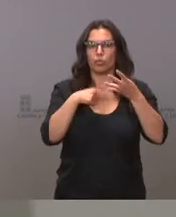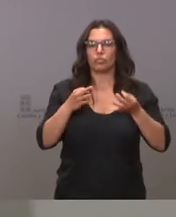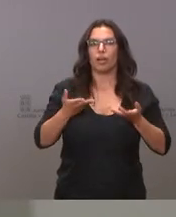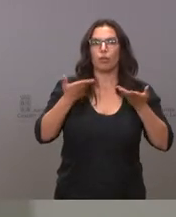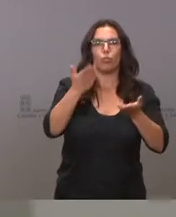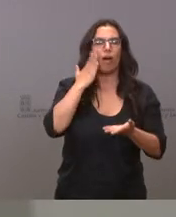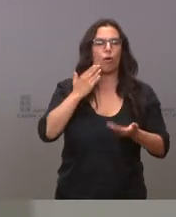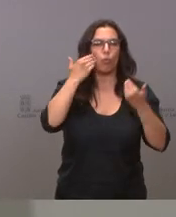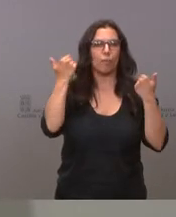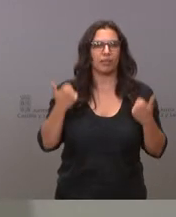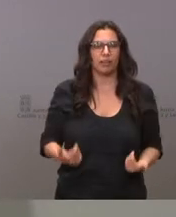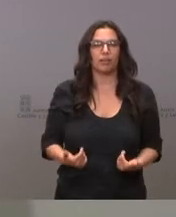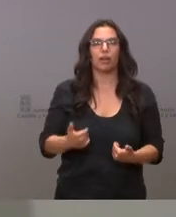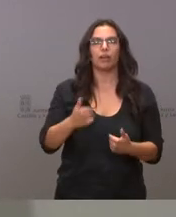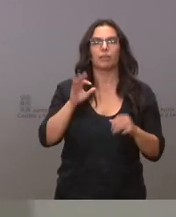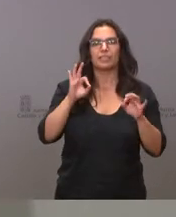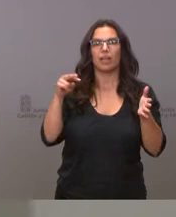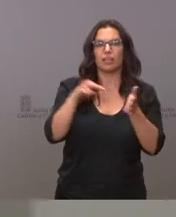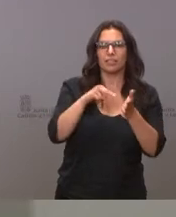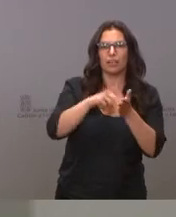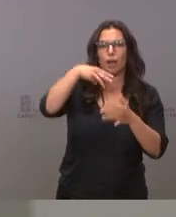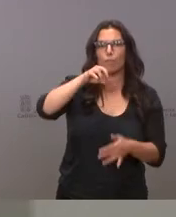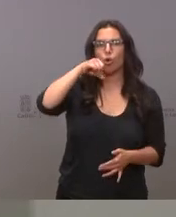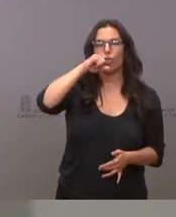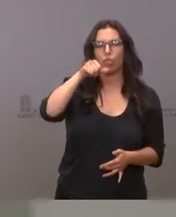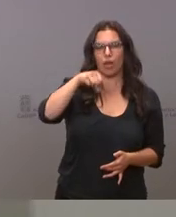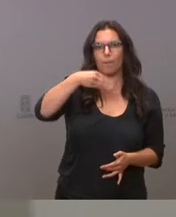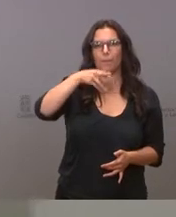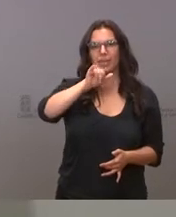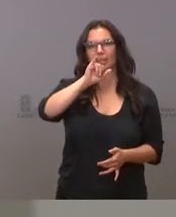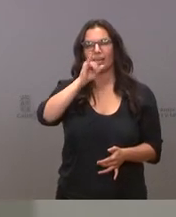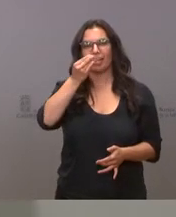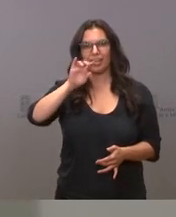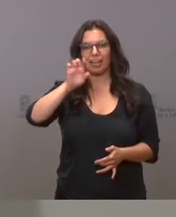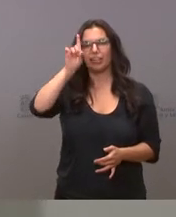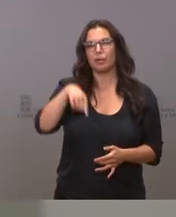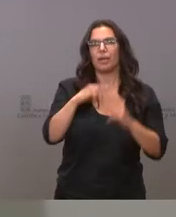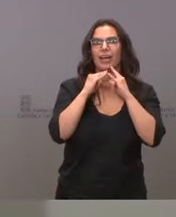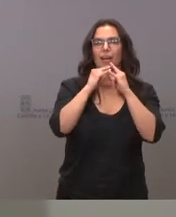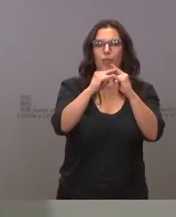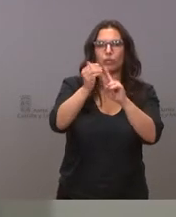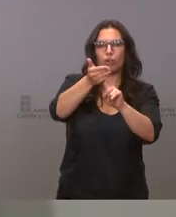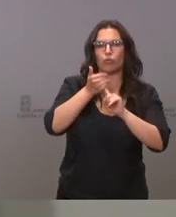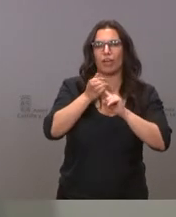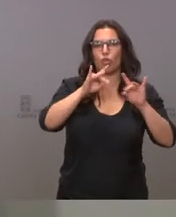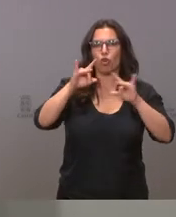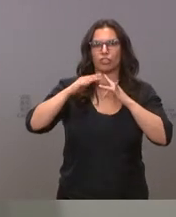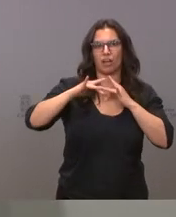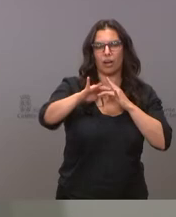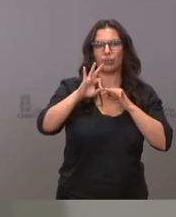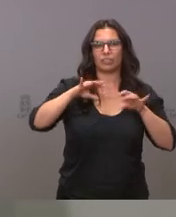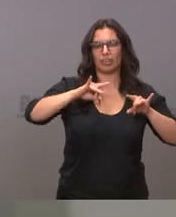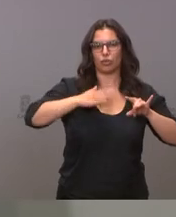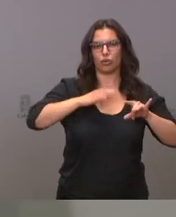destinadas a Siria, Mozambique y los campamentos de refugiados saharauis en Argelia.